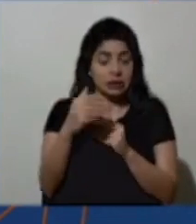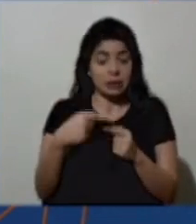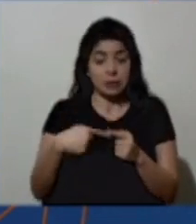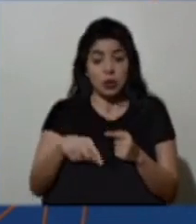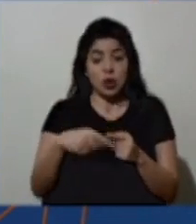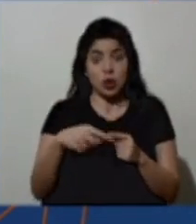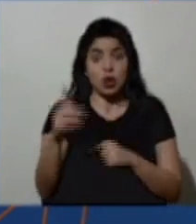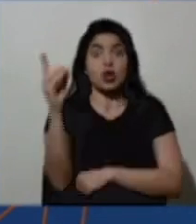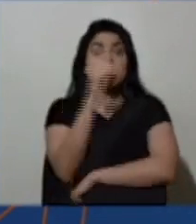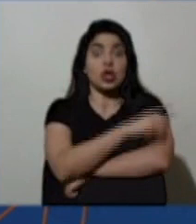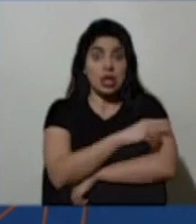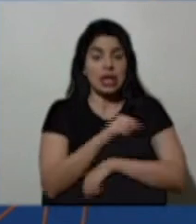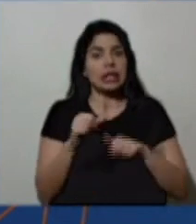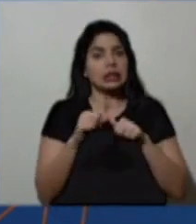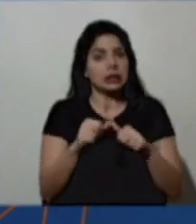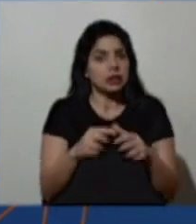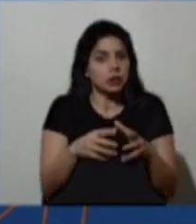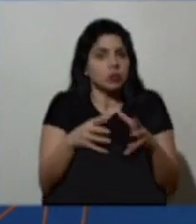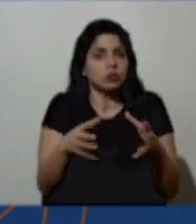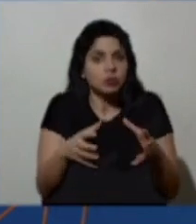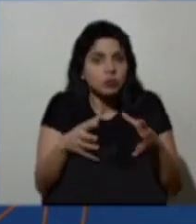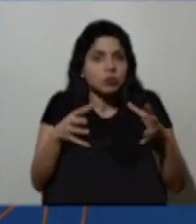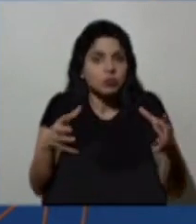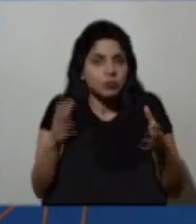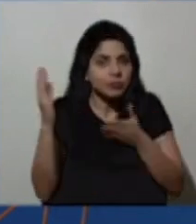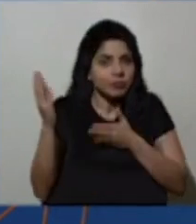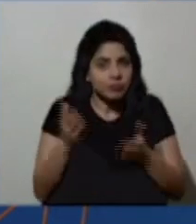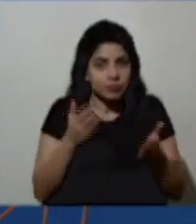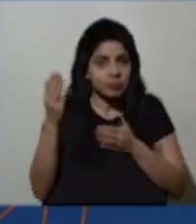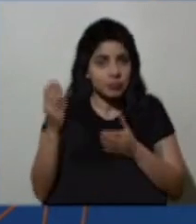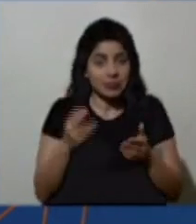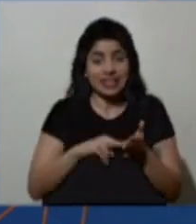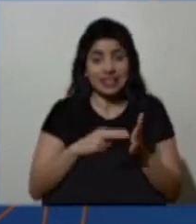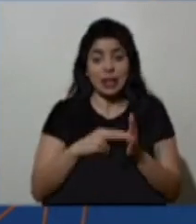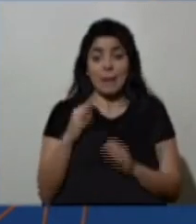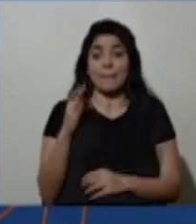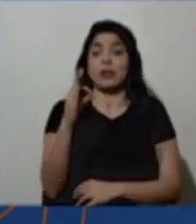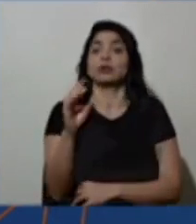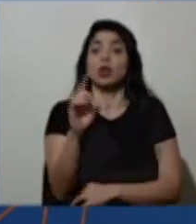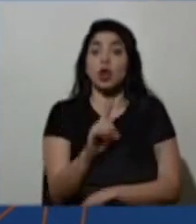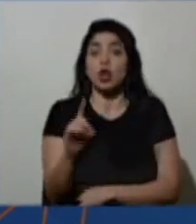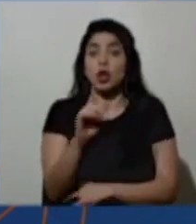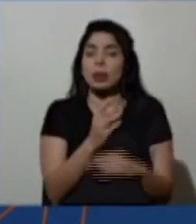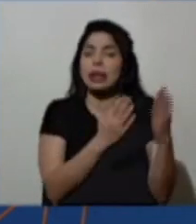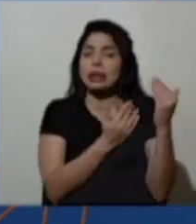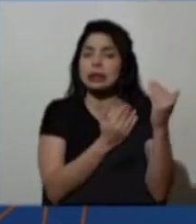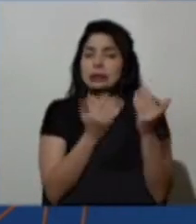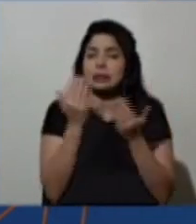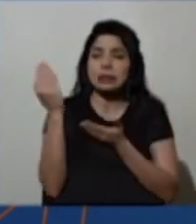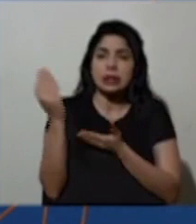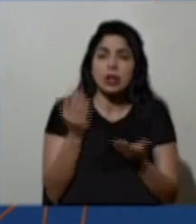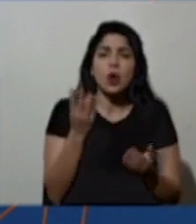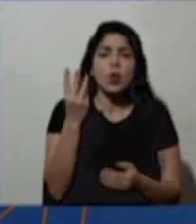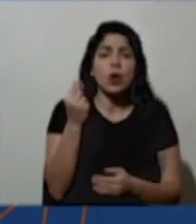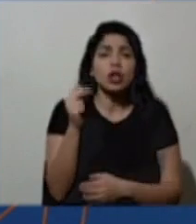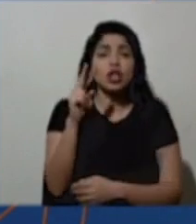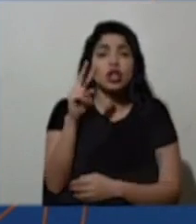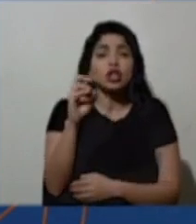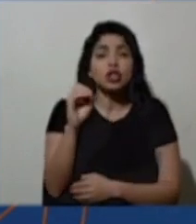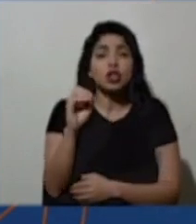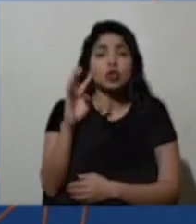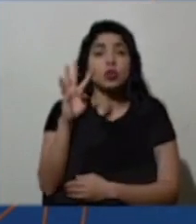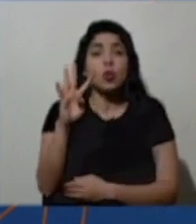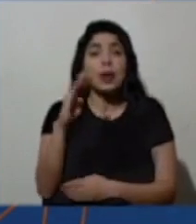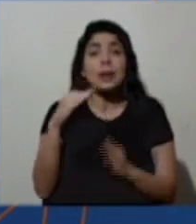seguirán creciendo. En este sentido, para el próximo domingo se espera la llegada de 204 mil